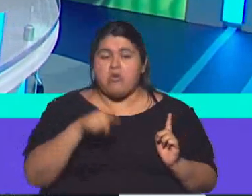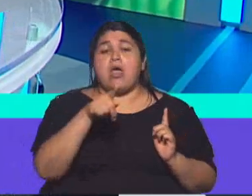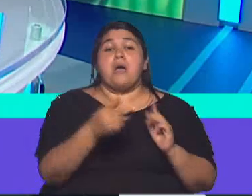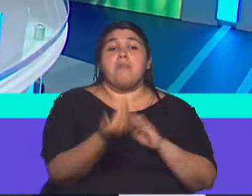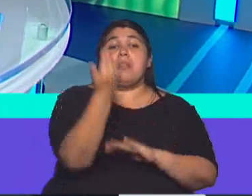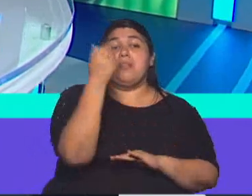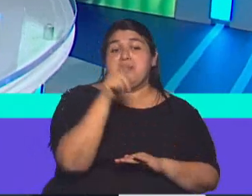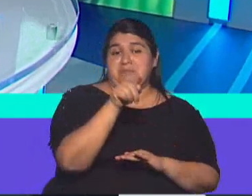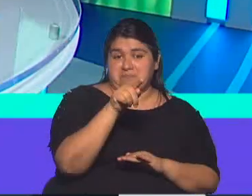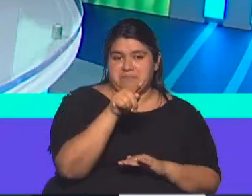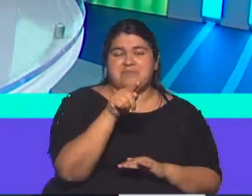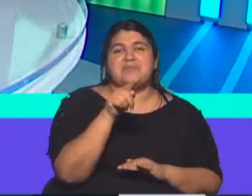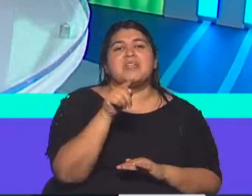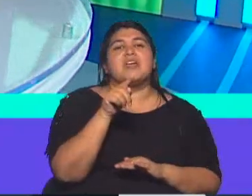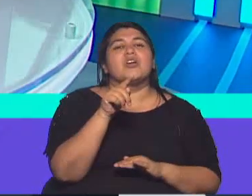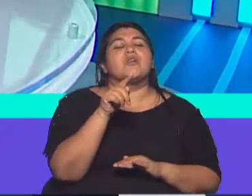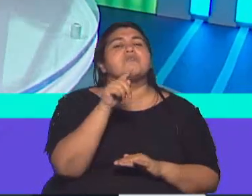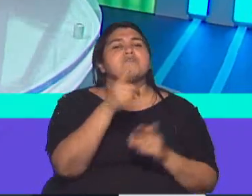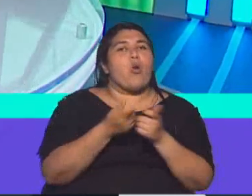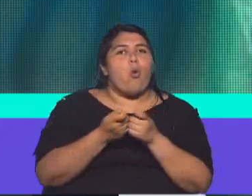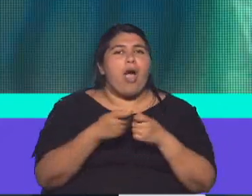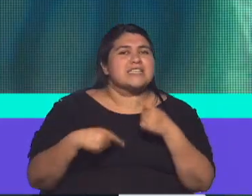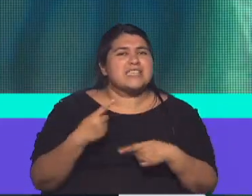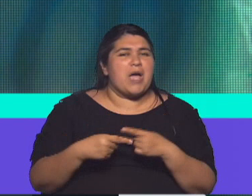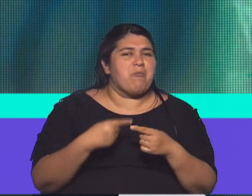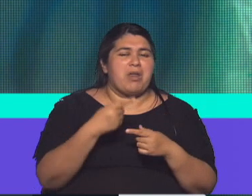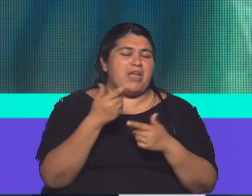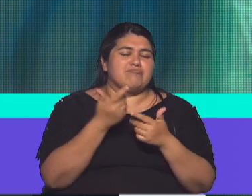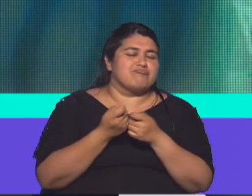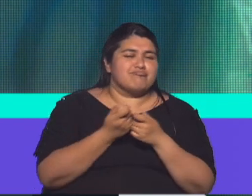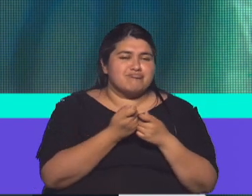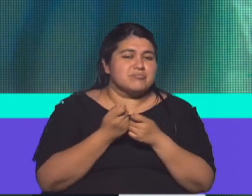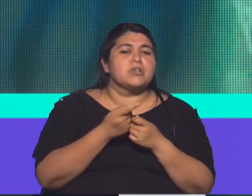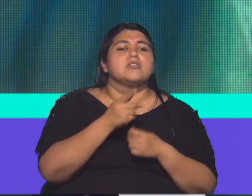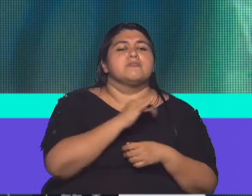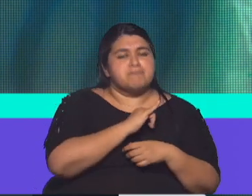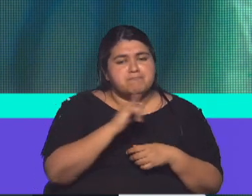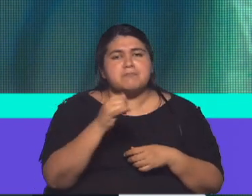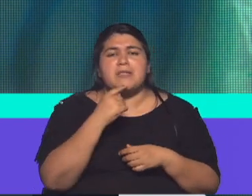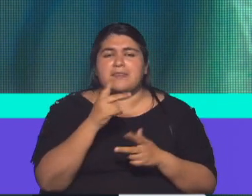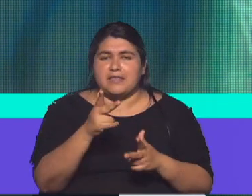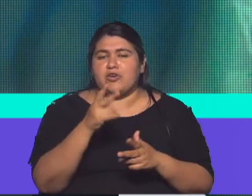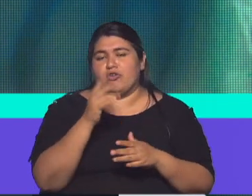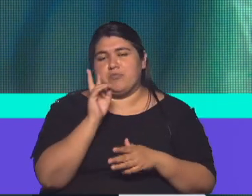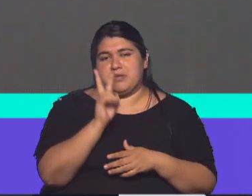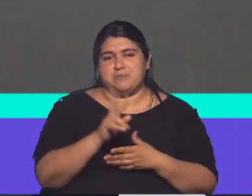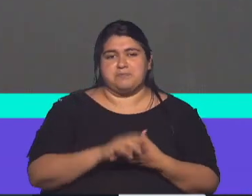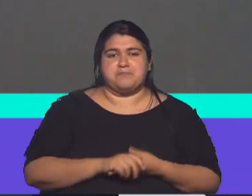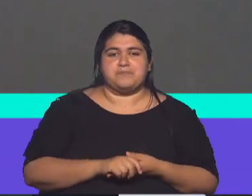en su canal de Twitch, para jugar como hace siempre, pero se refirió a su problema de esta manera.